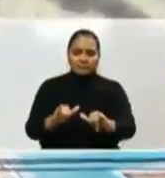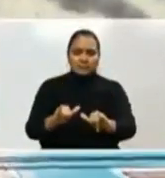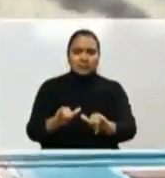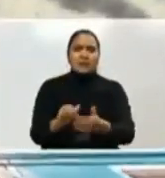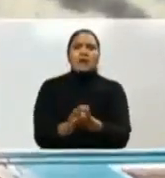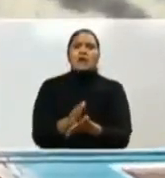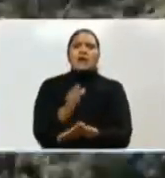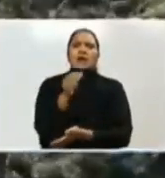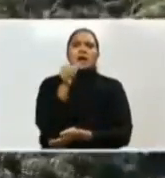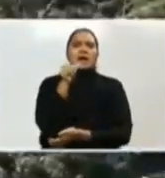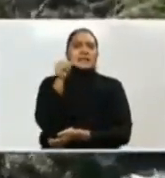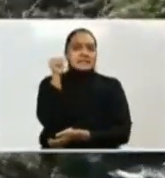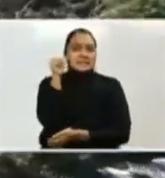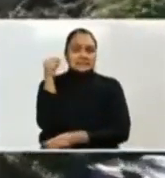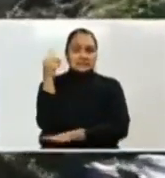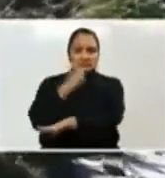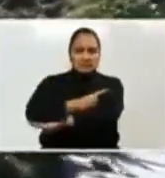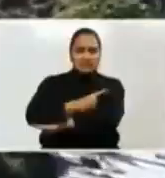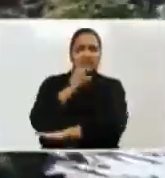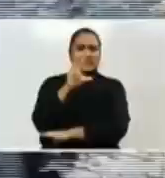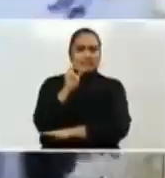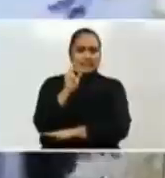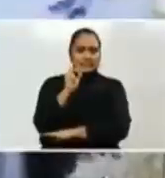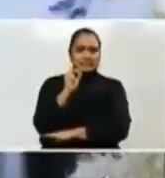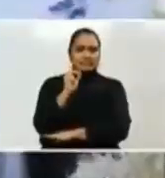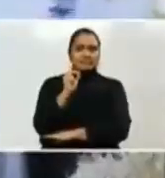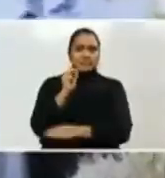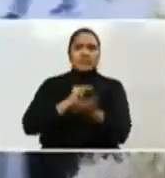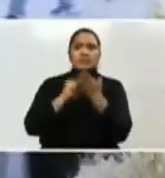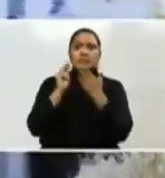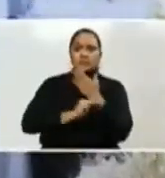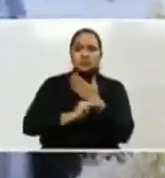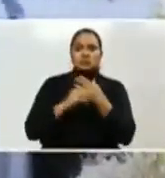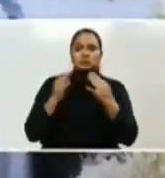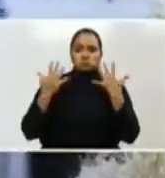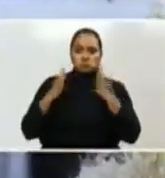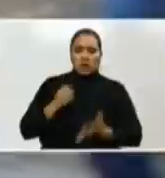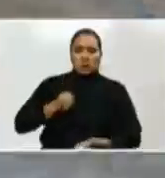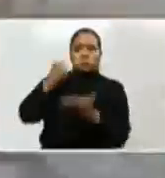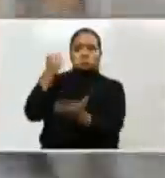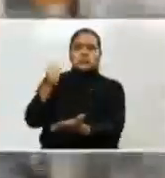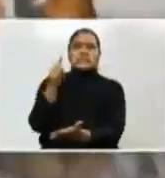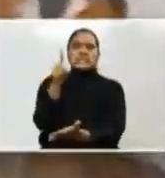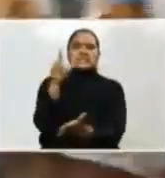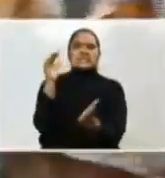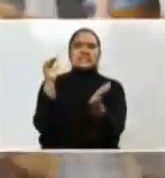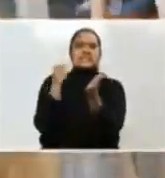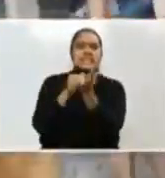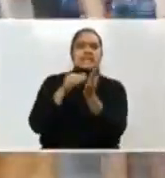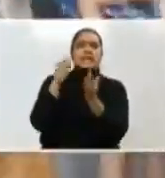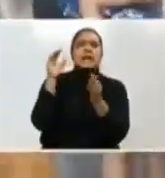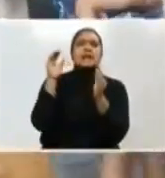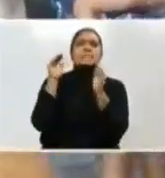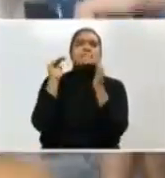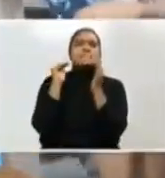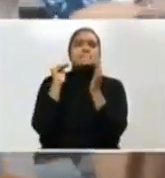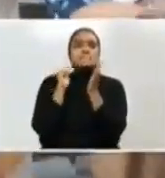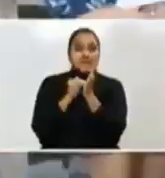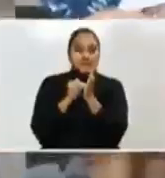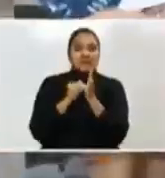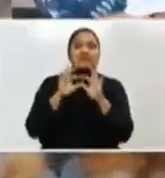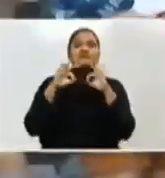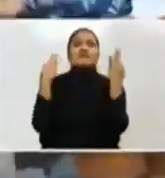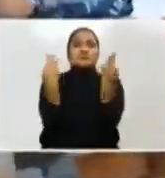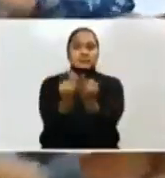ayer, lunes 30, ya habíamos entregado a 100 mil personas. No es una tarea fácil toda esta logística.